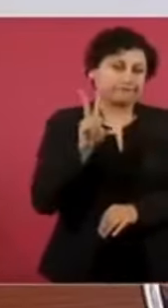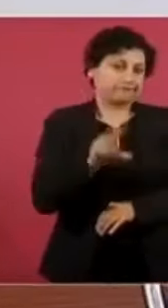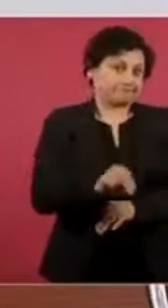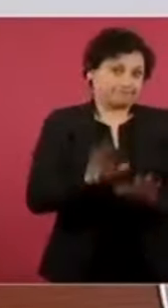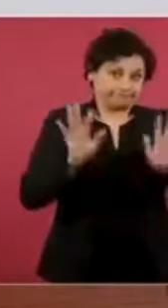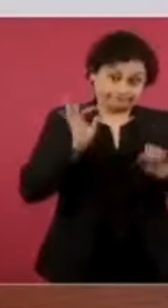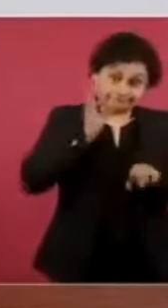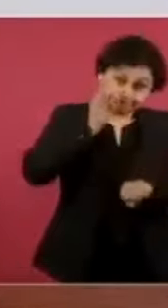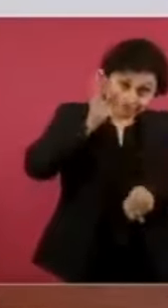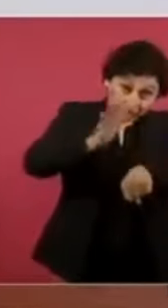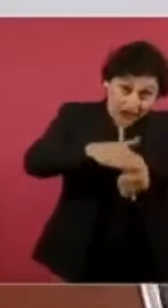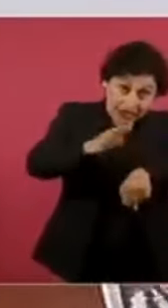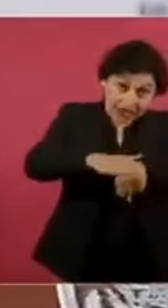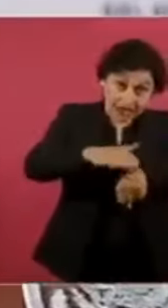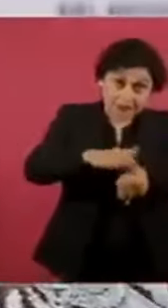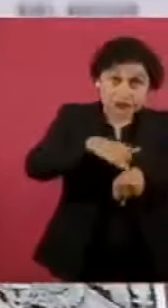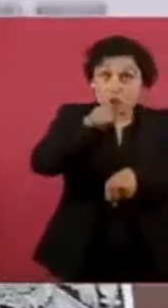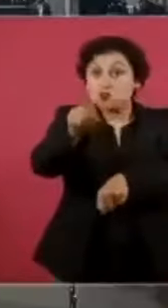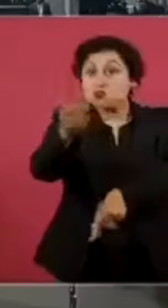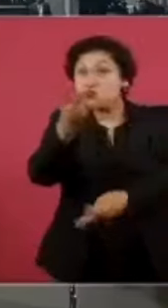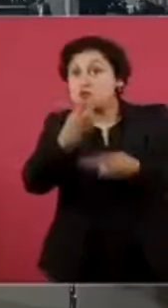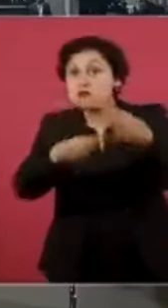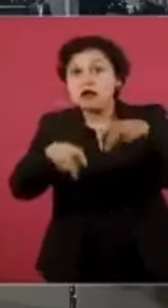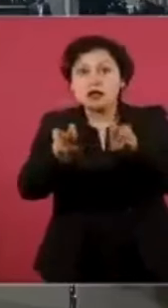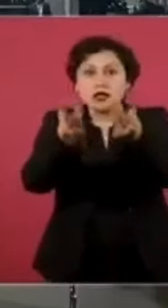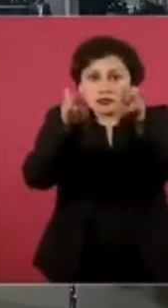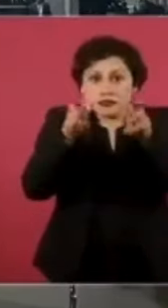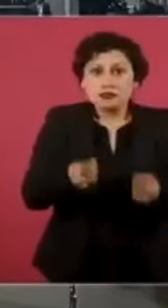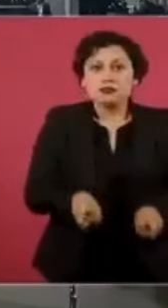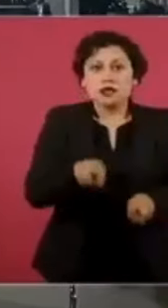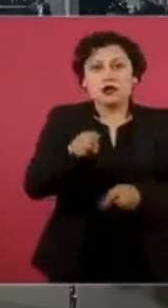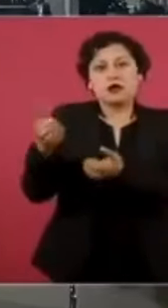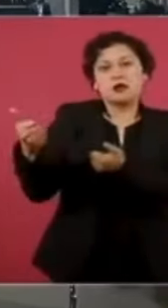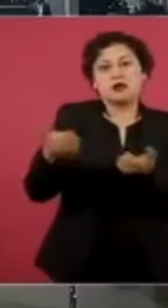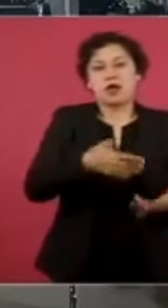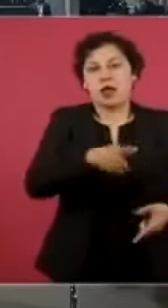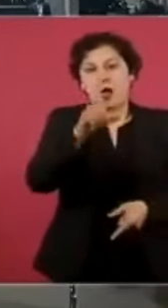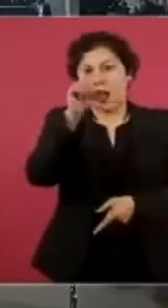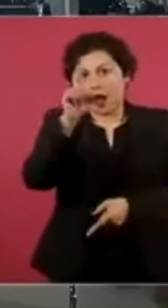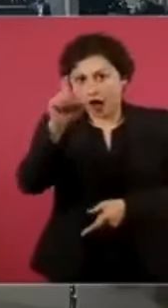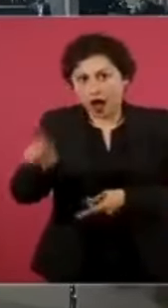agua, con sombrilla,